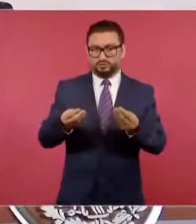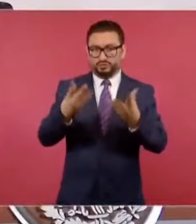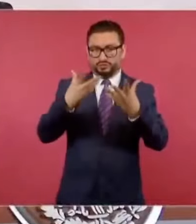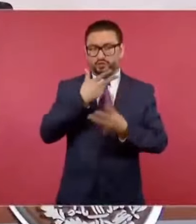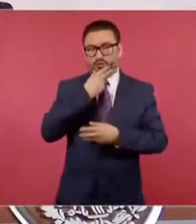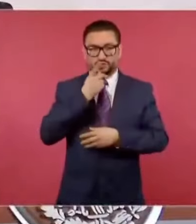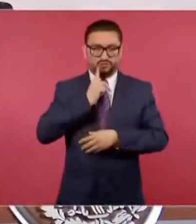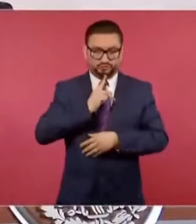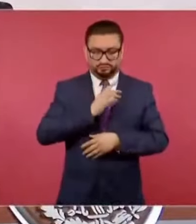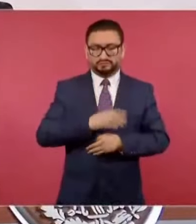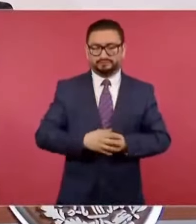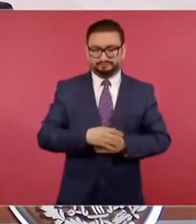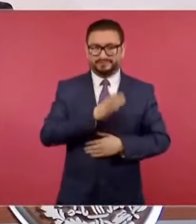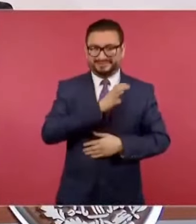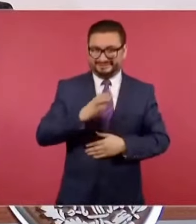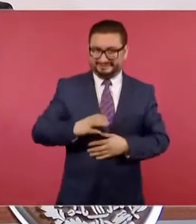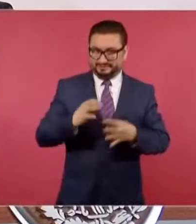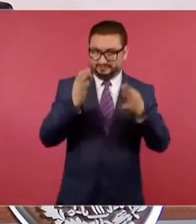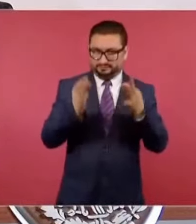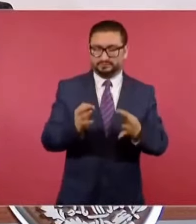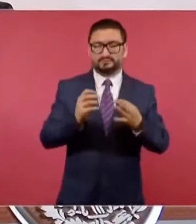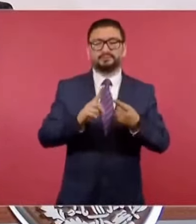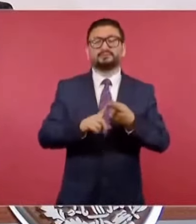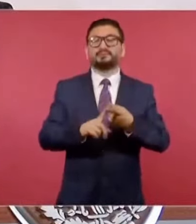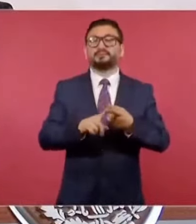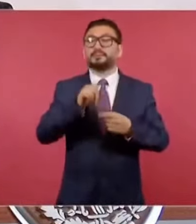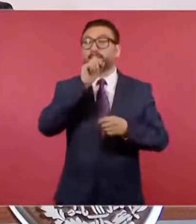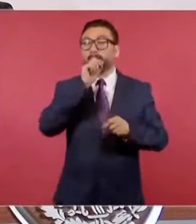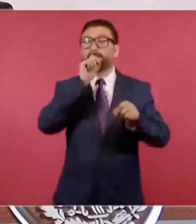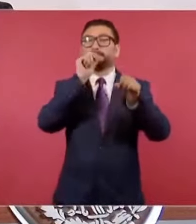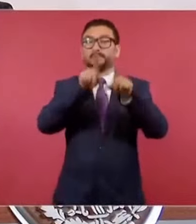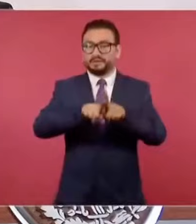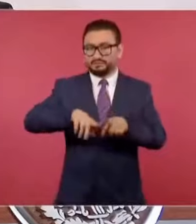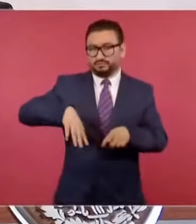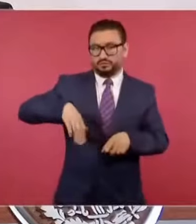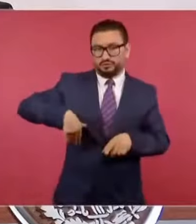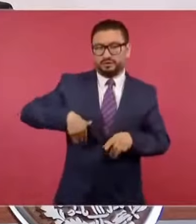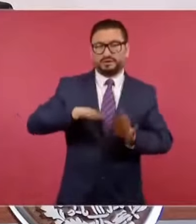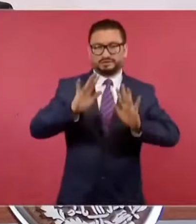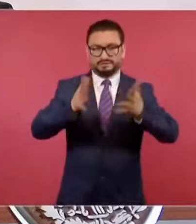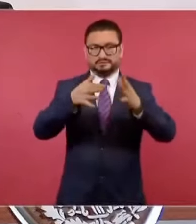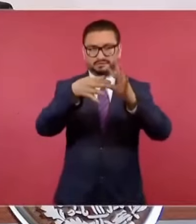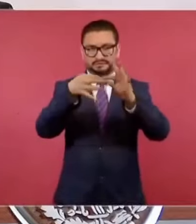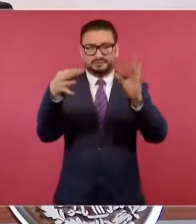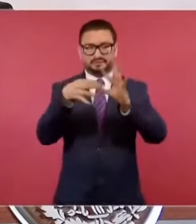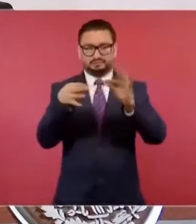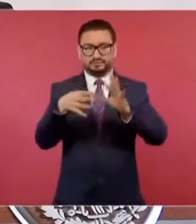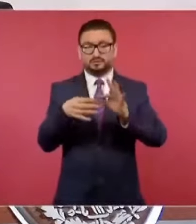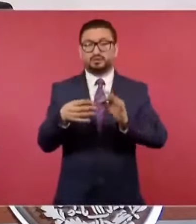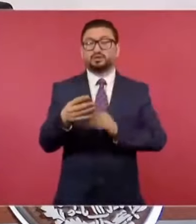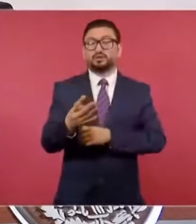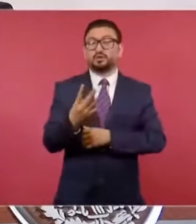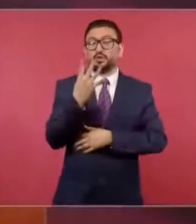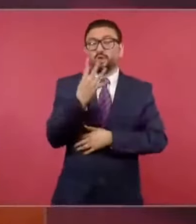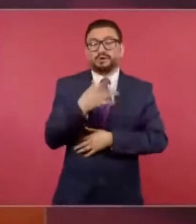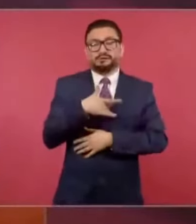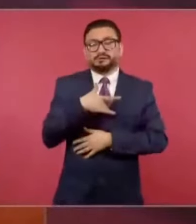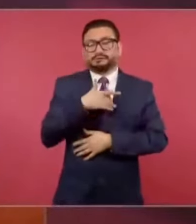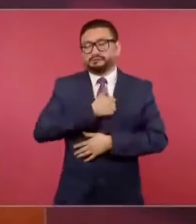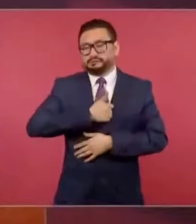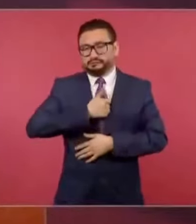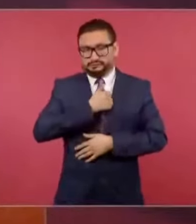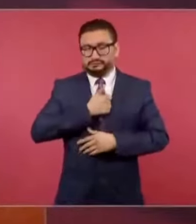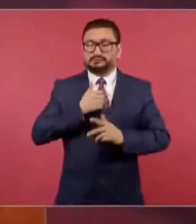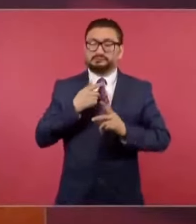candidatos. También, como ya se ha informado aquí, hubo cuatro lamentables